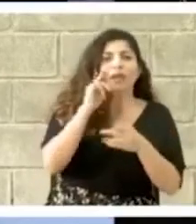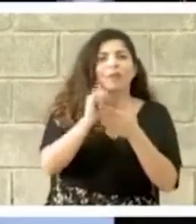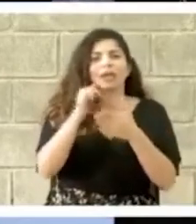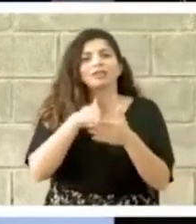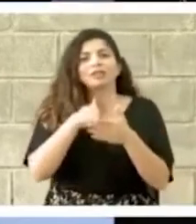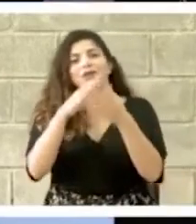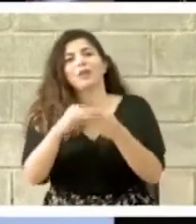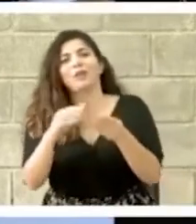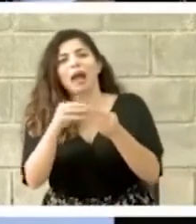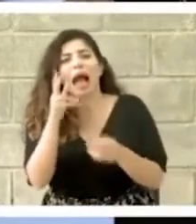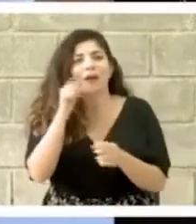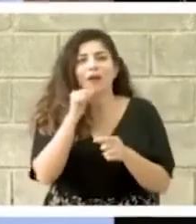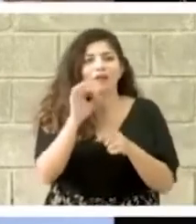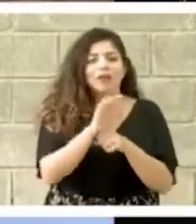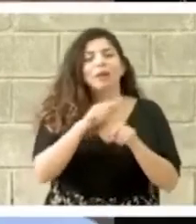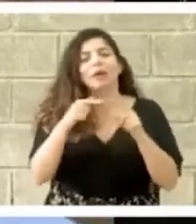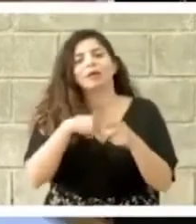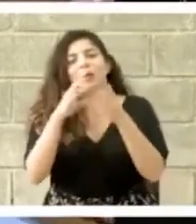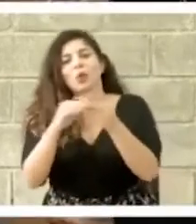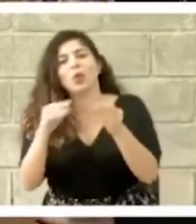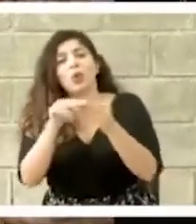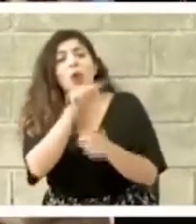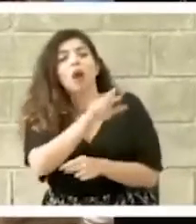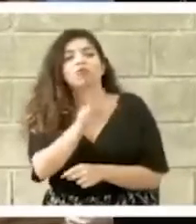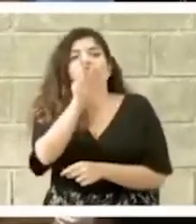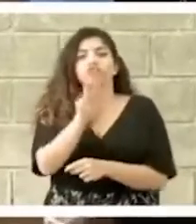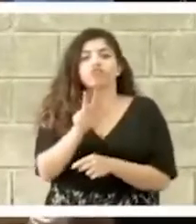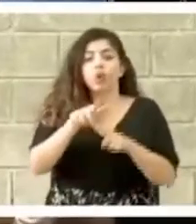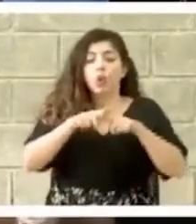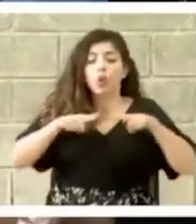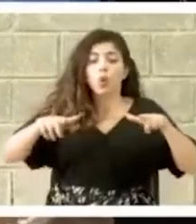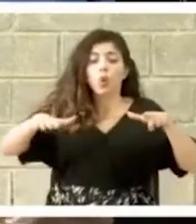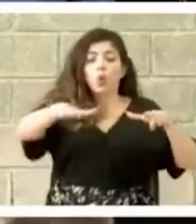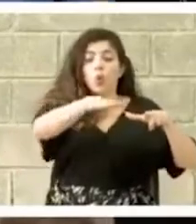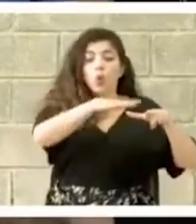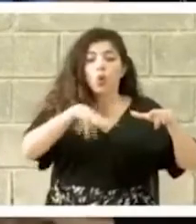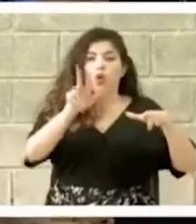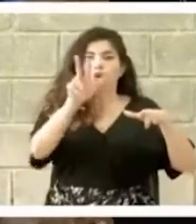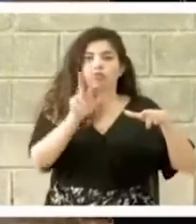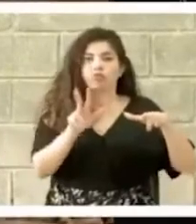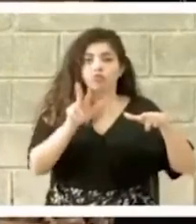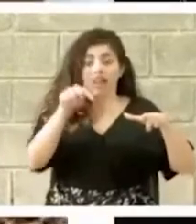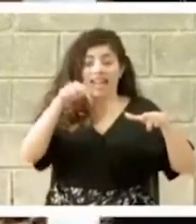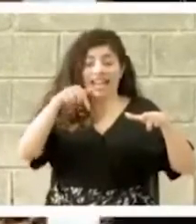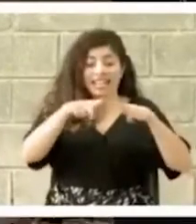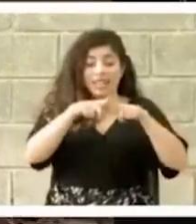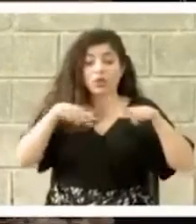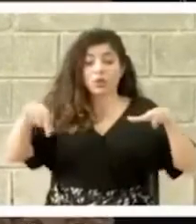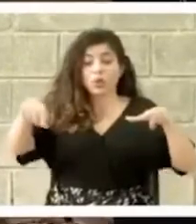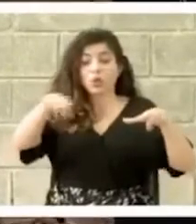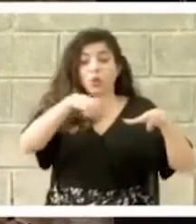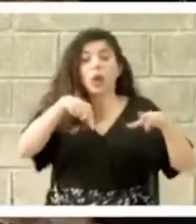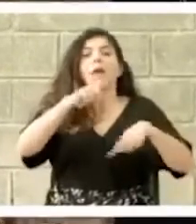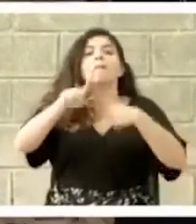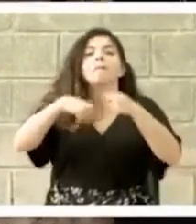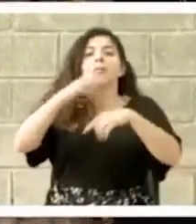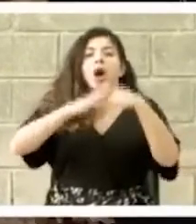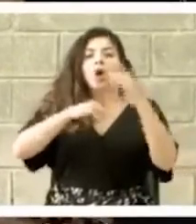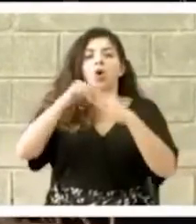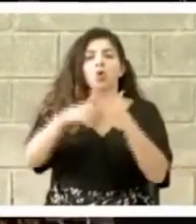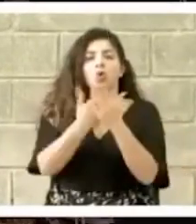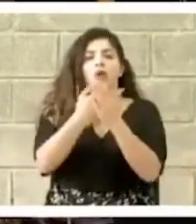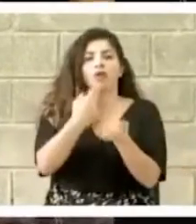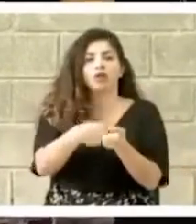estoy narrando yo. Están en el terreno donde se va a ubicar el nuevo hospital.